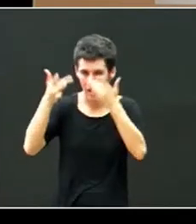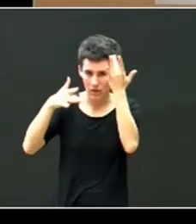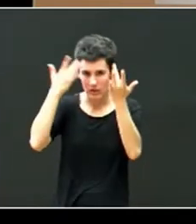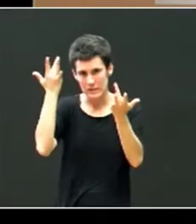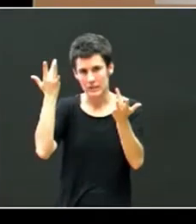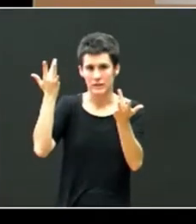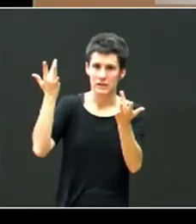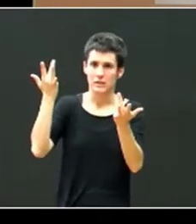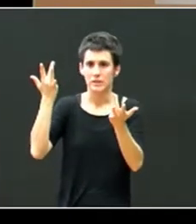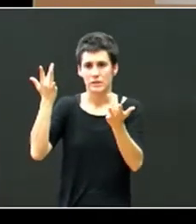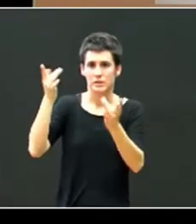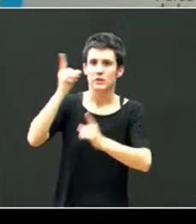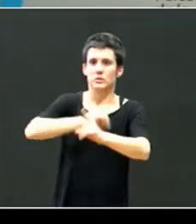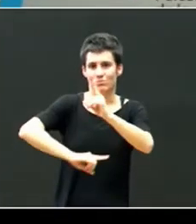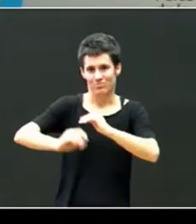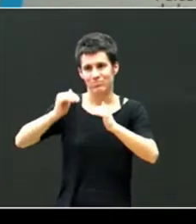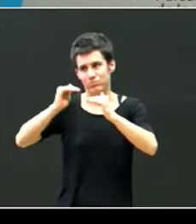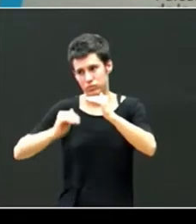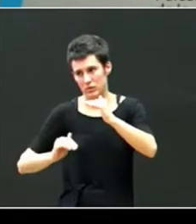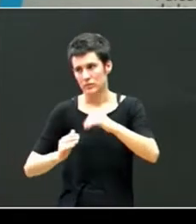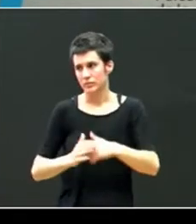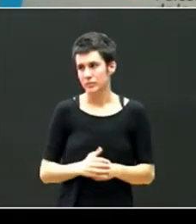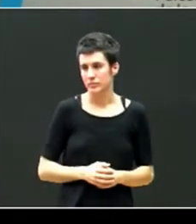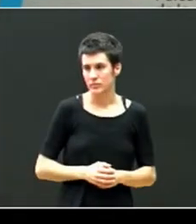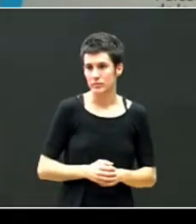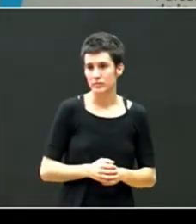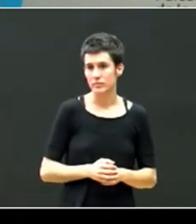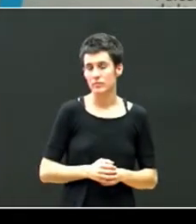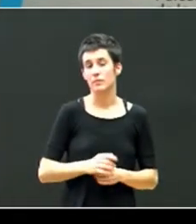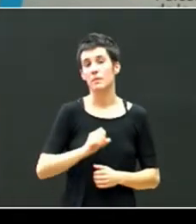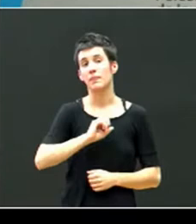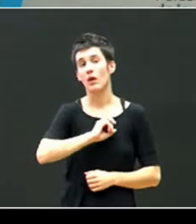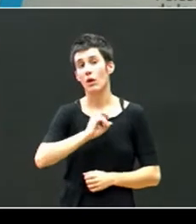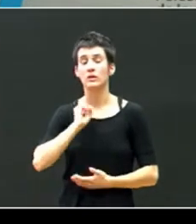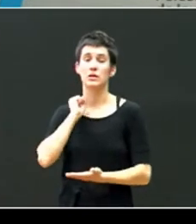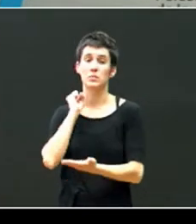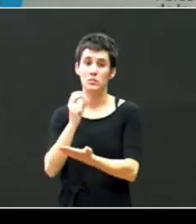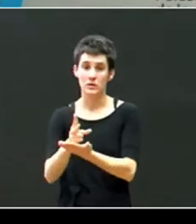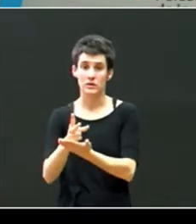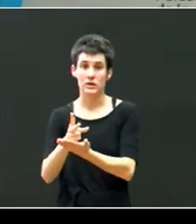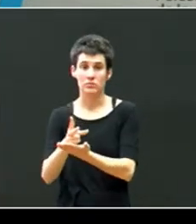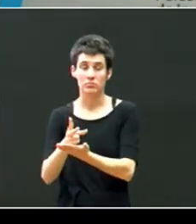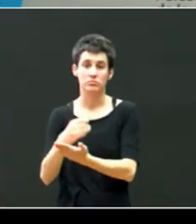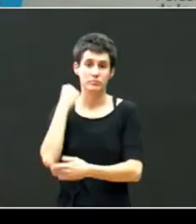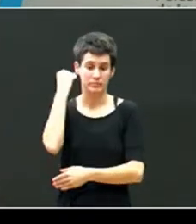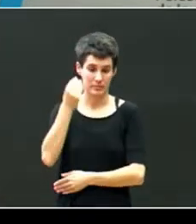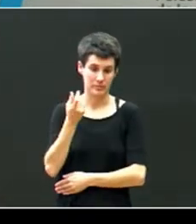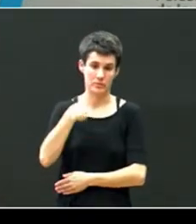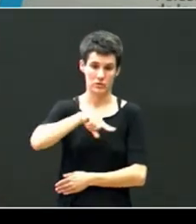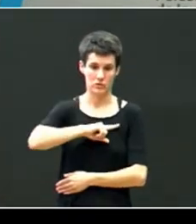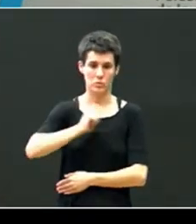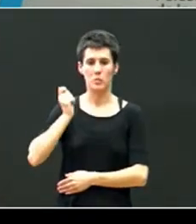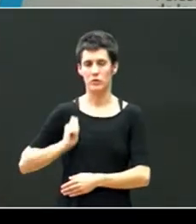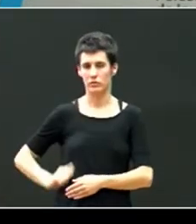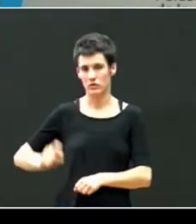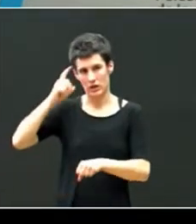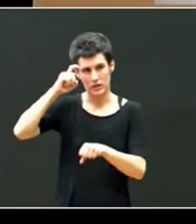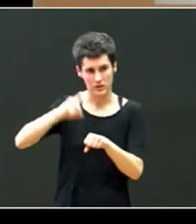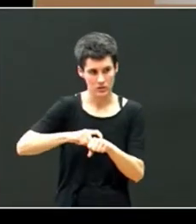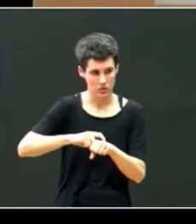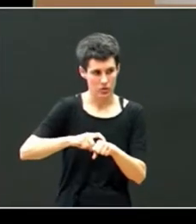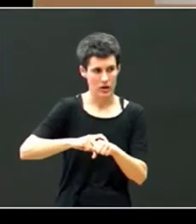menos intensas creo que otros desafíos que tenemos es que también nosotros los profesionales de la psicología de la